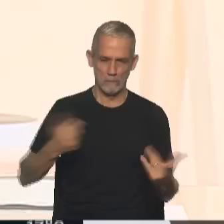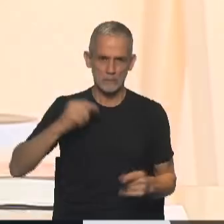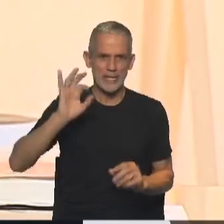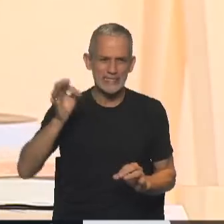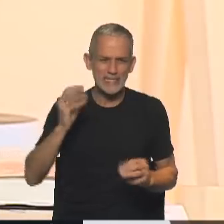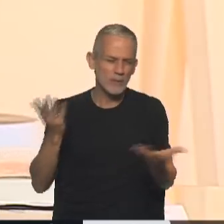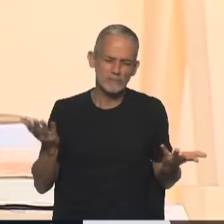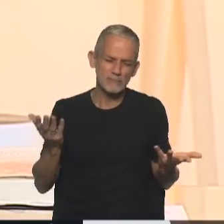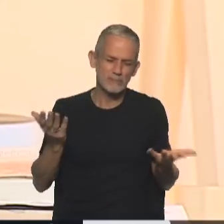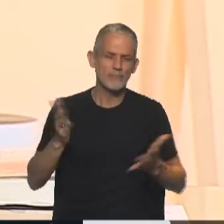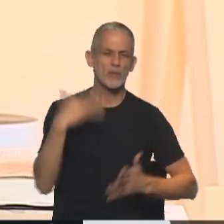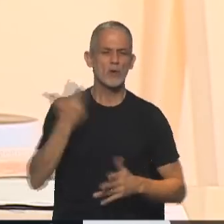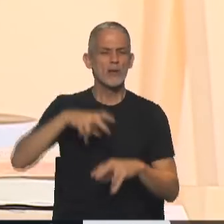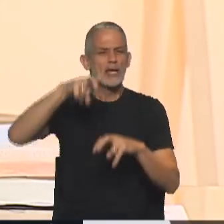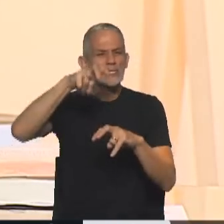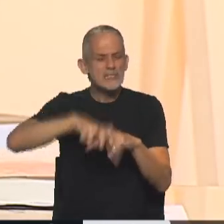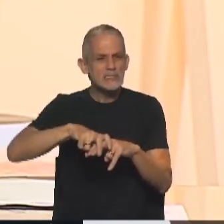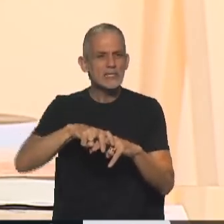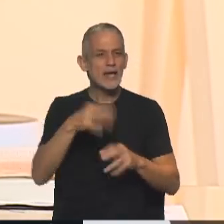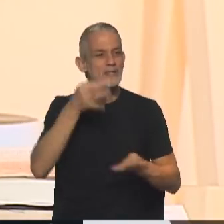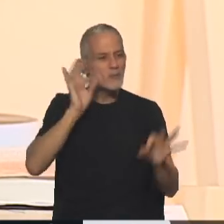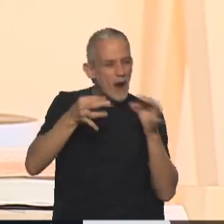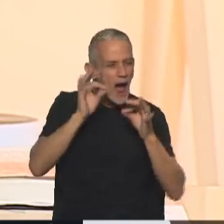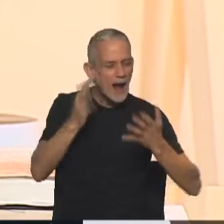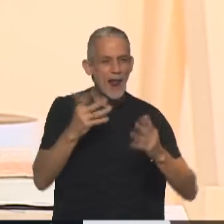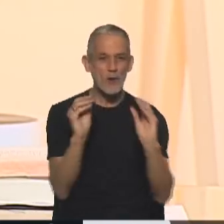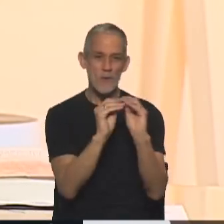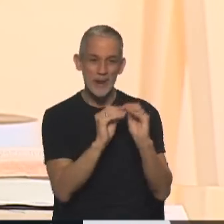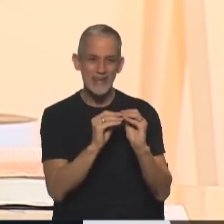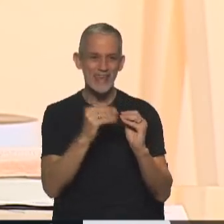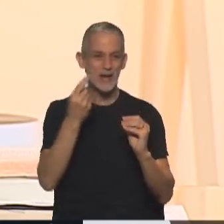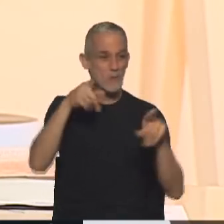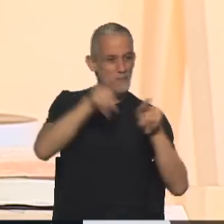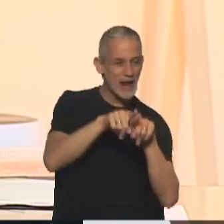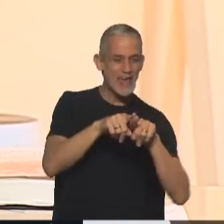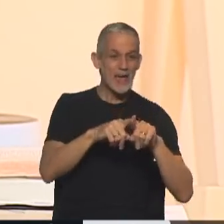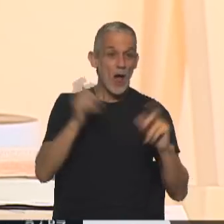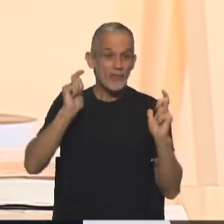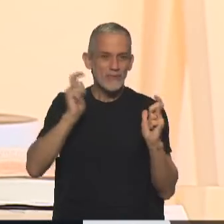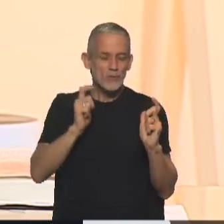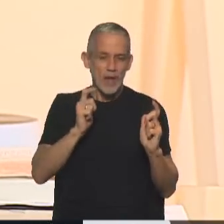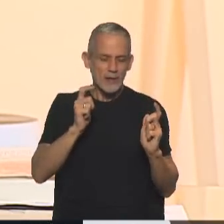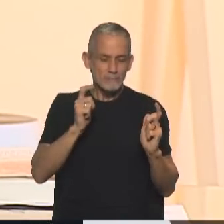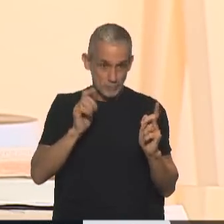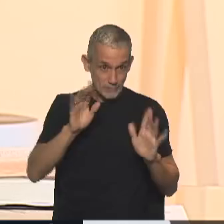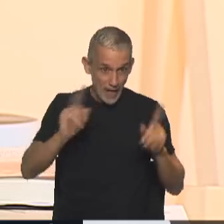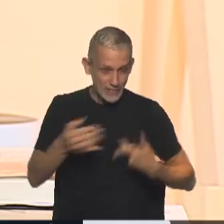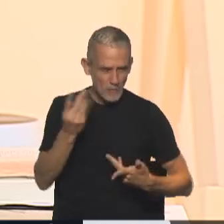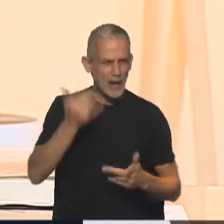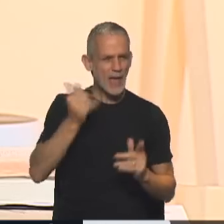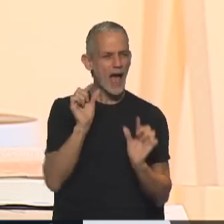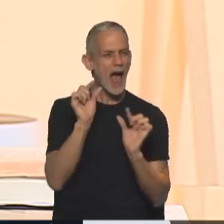saber que sentarse a tomar algo con un compañero o con una compañera, disfrutar de ese momento, también tiene un